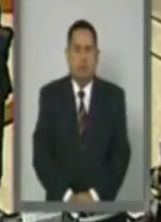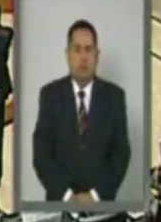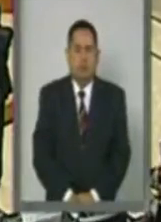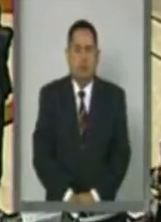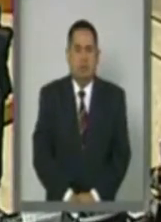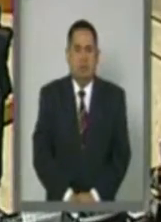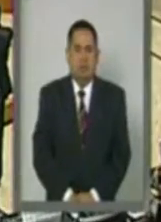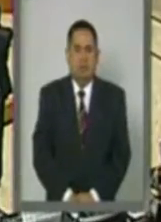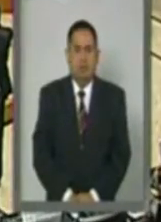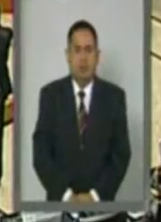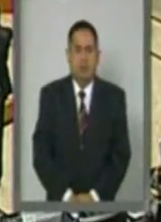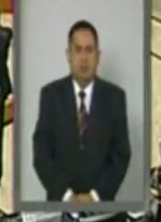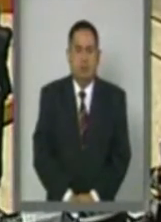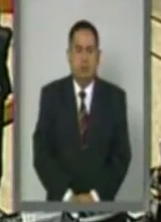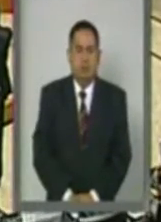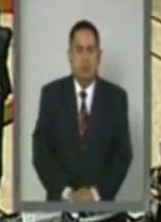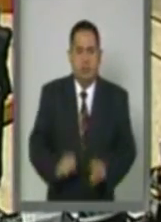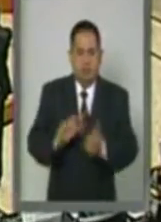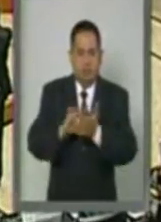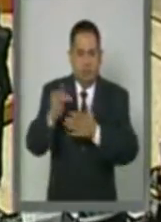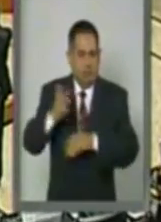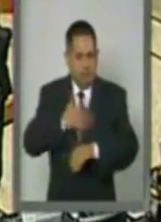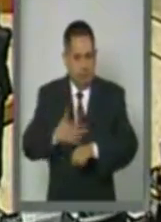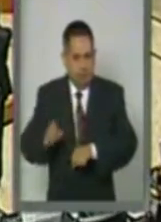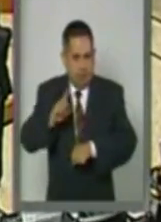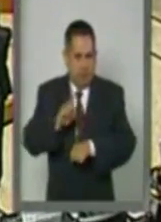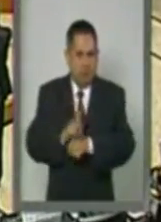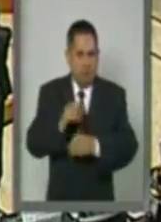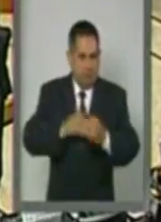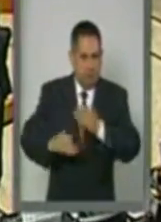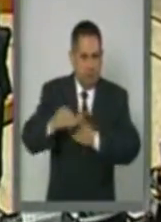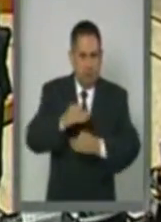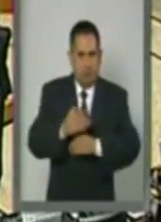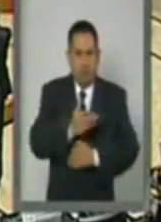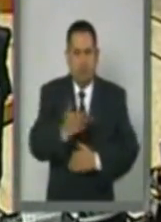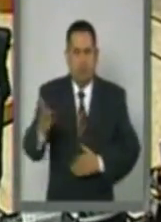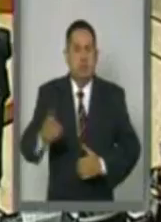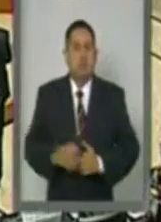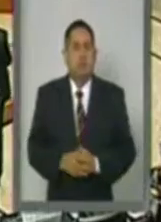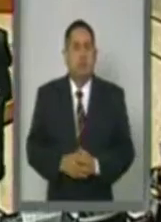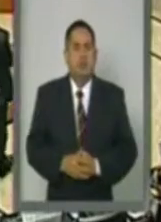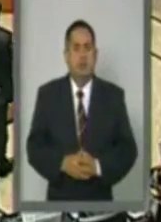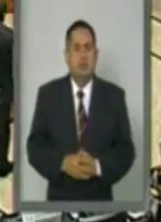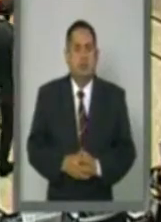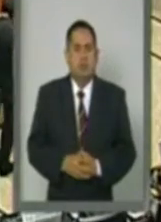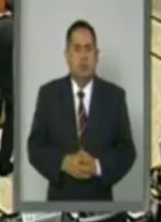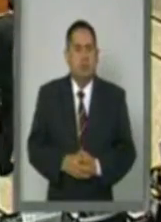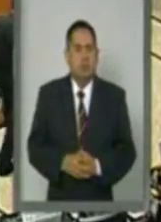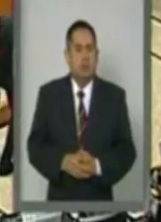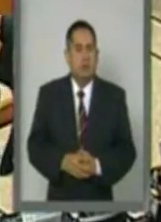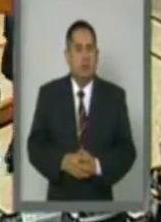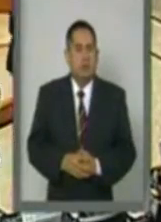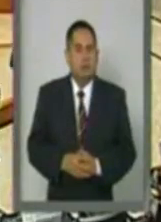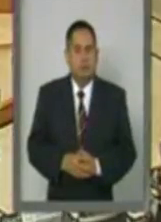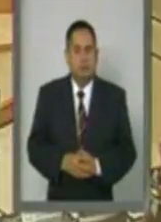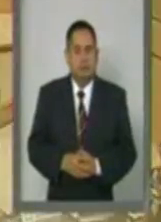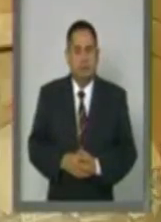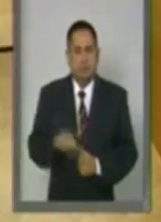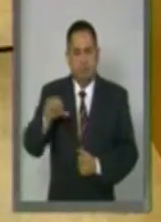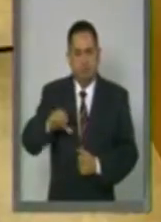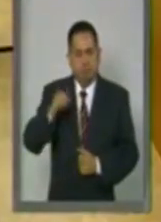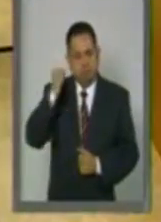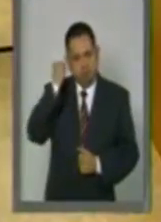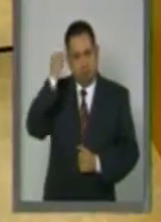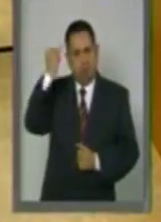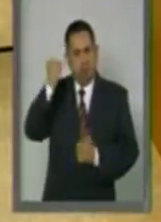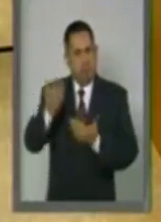Muchas gracias, buenos días a todas, a todos. Hoy presento una iniciativa que considero muy importante por el